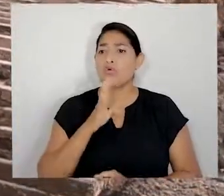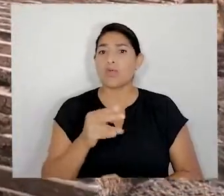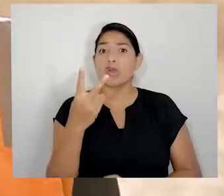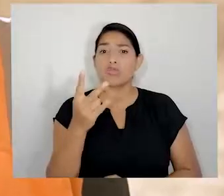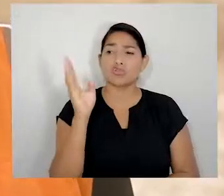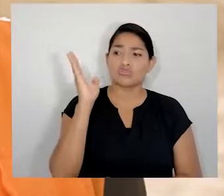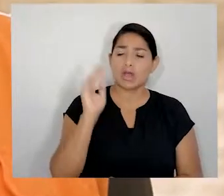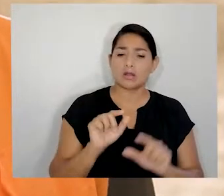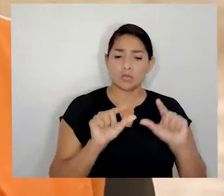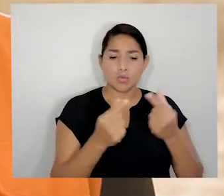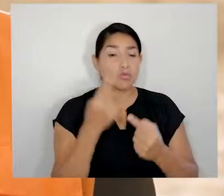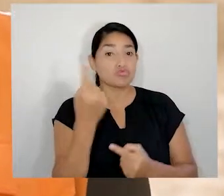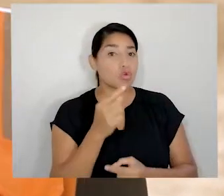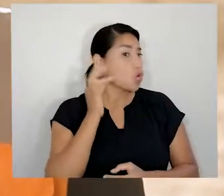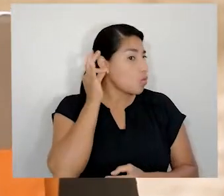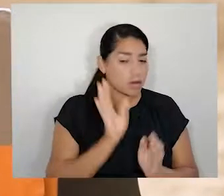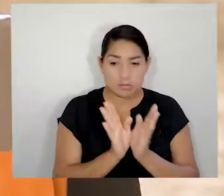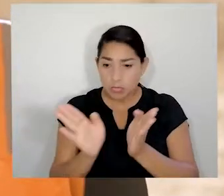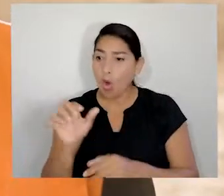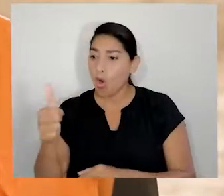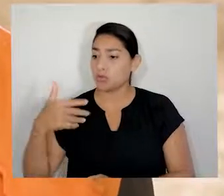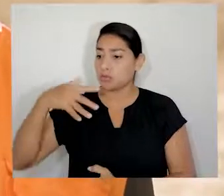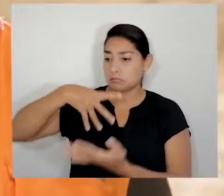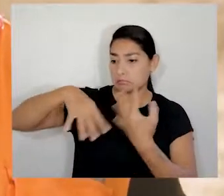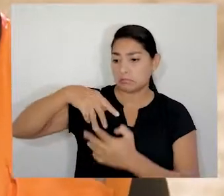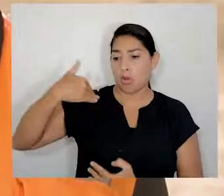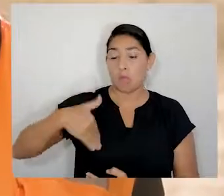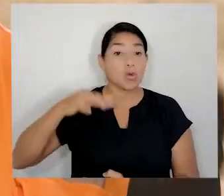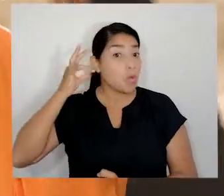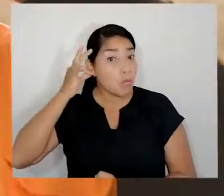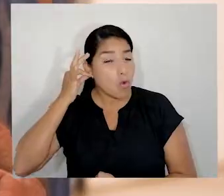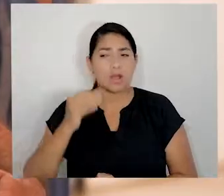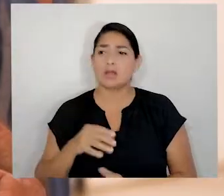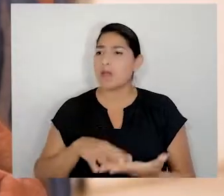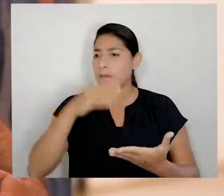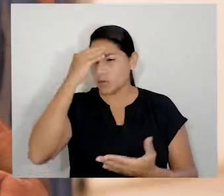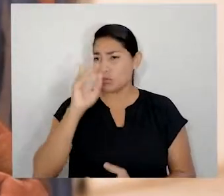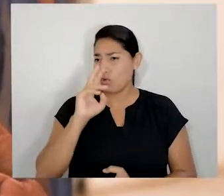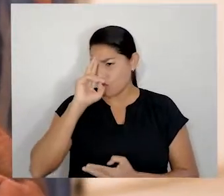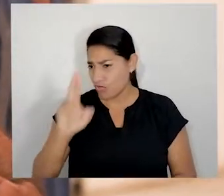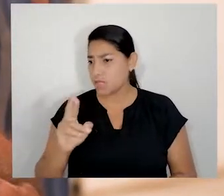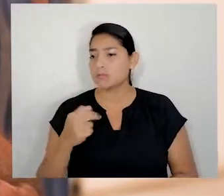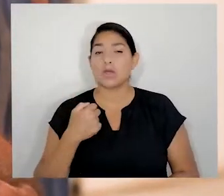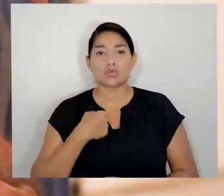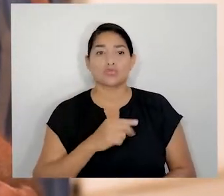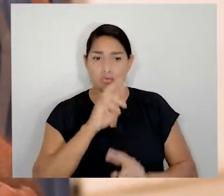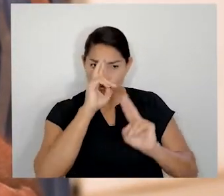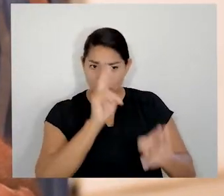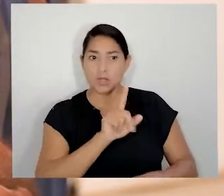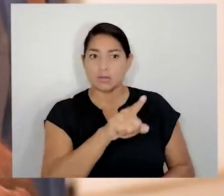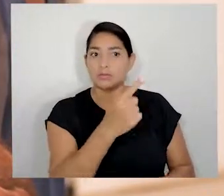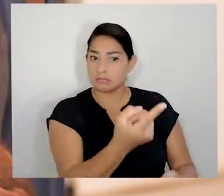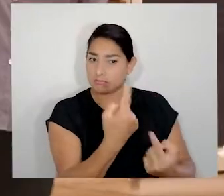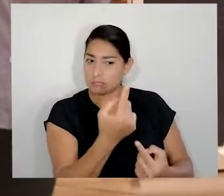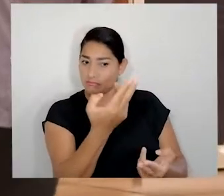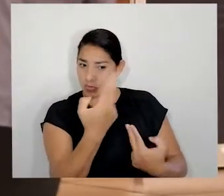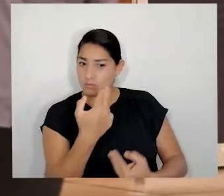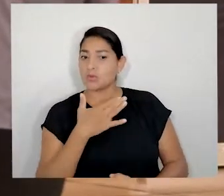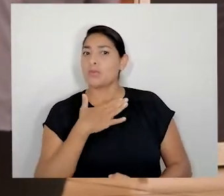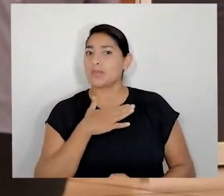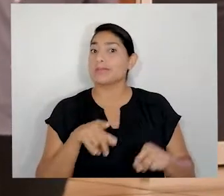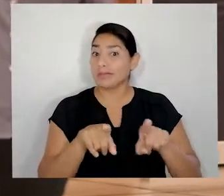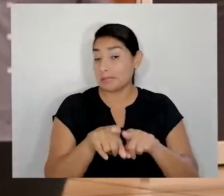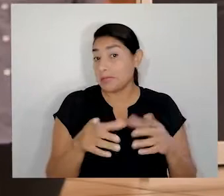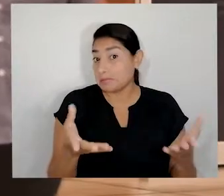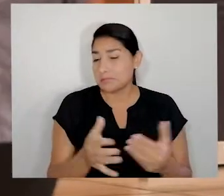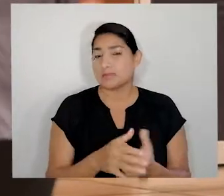Yo estuve en dos charlas, una solo con mujeres y la otra era con hombres. El respeto que tenemos que tener mutuamente, no solo ellos hacia